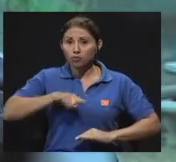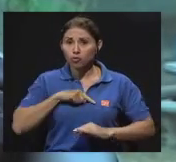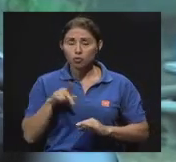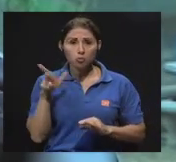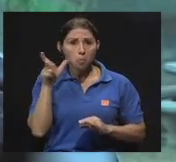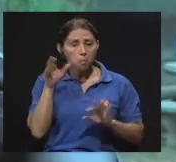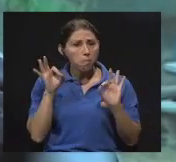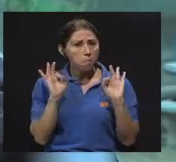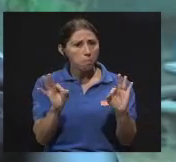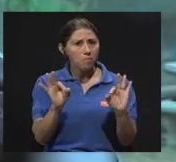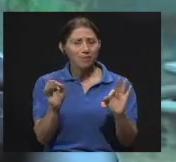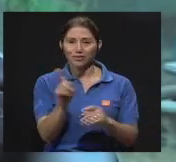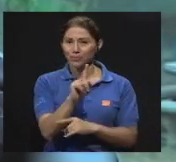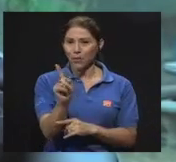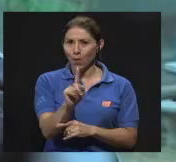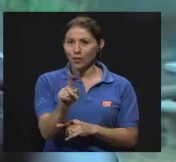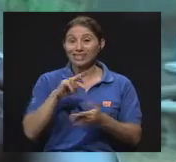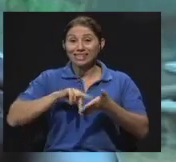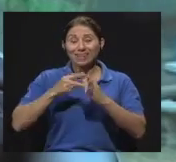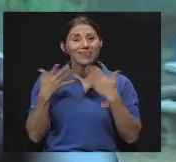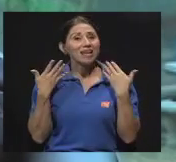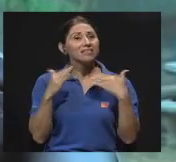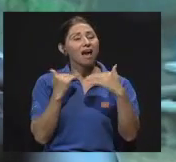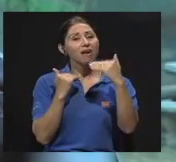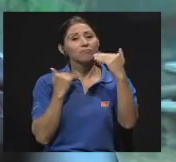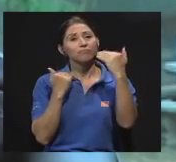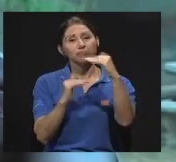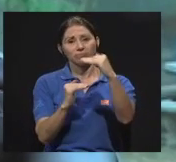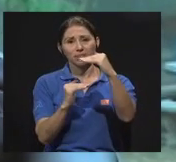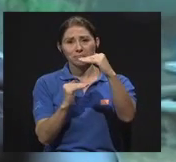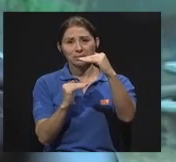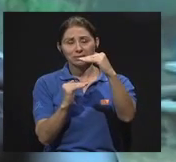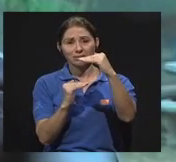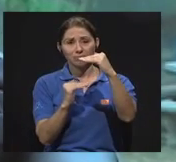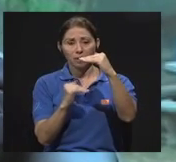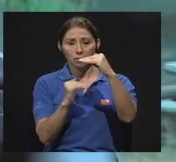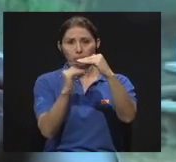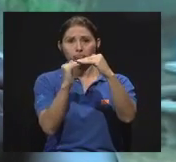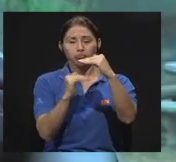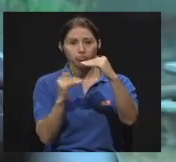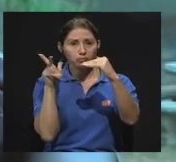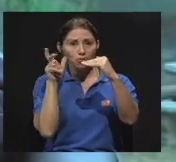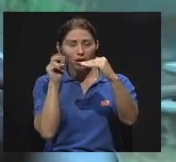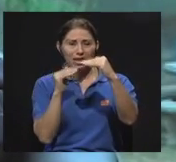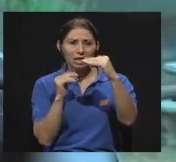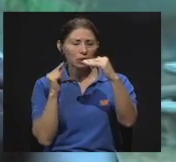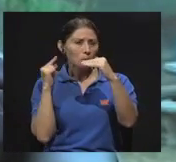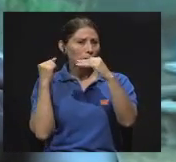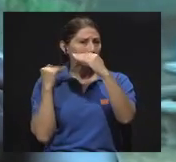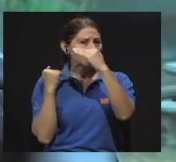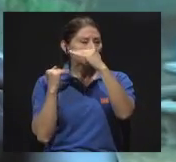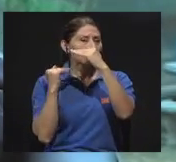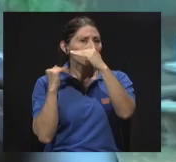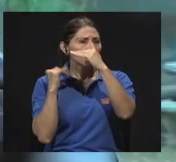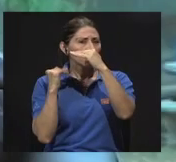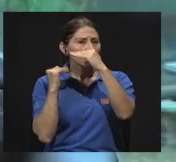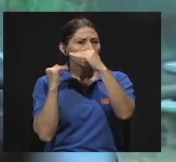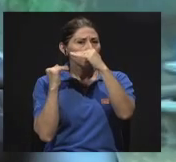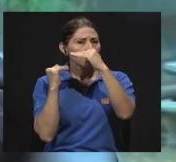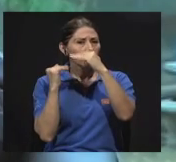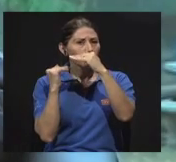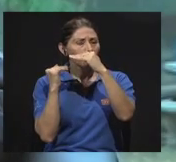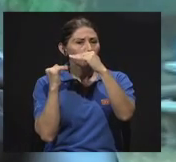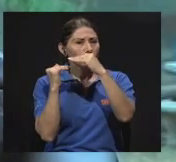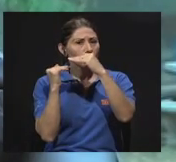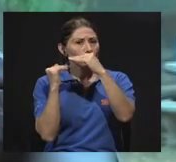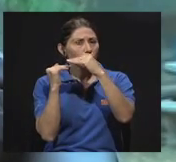auditivo humano se nos está reduciendo. Y si examinamos a esa persona, el piso, el umbral auditivo donde comenzamos a oír,